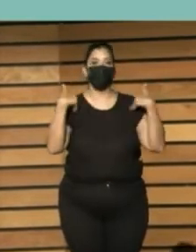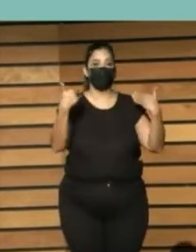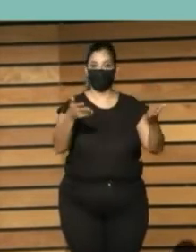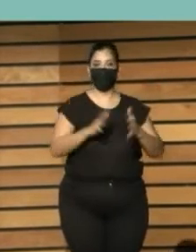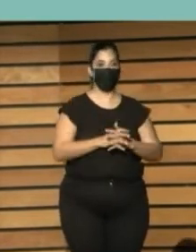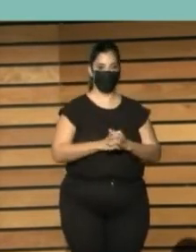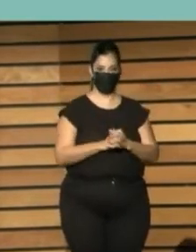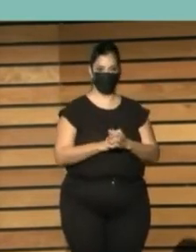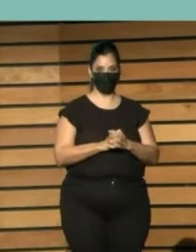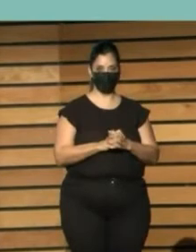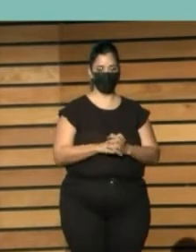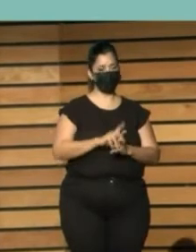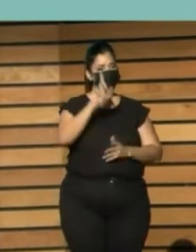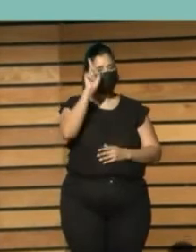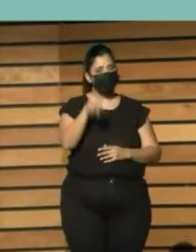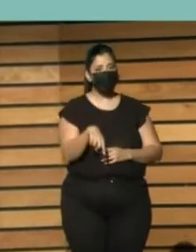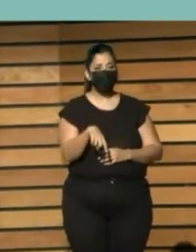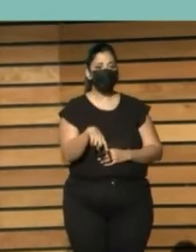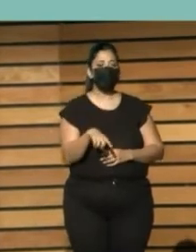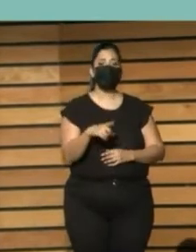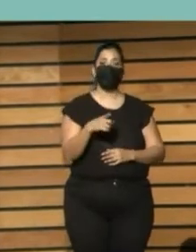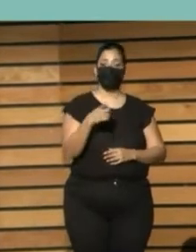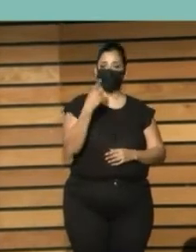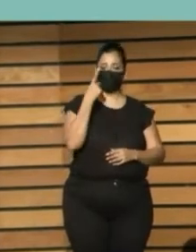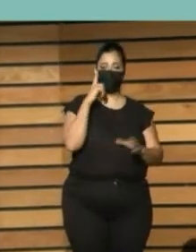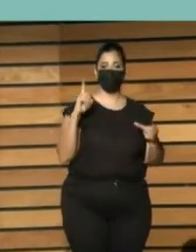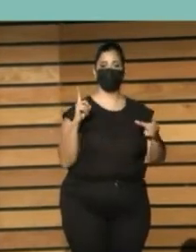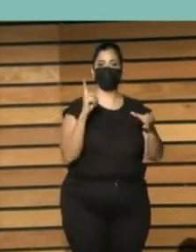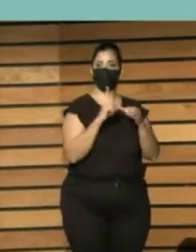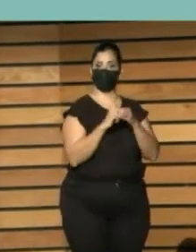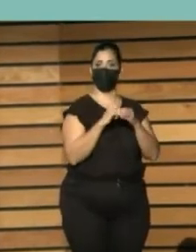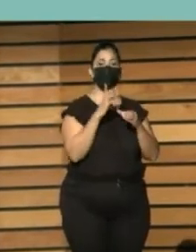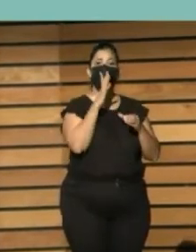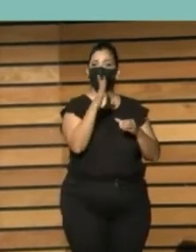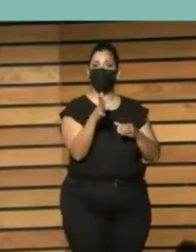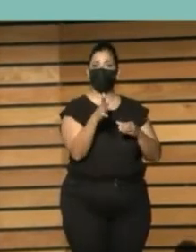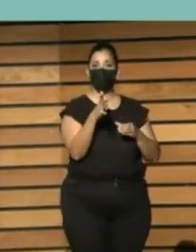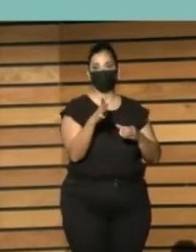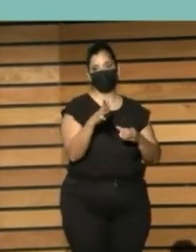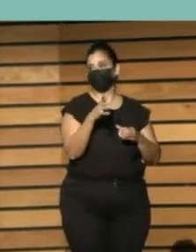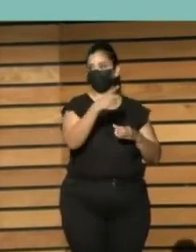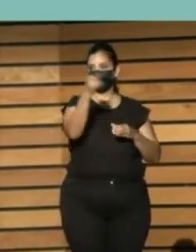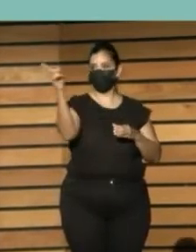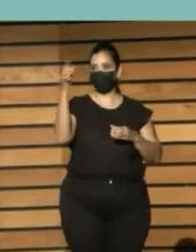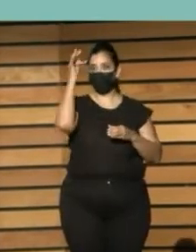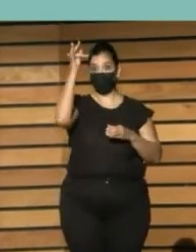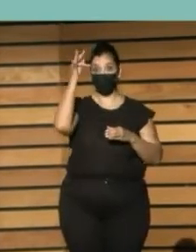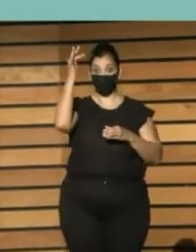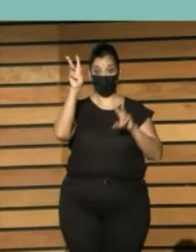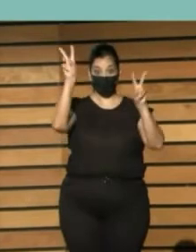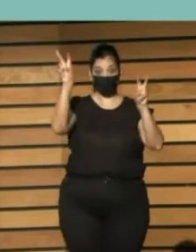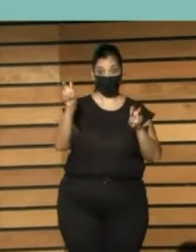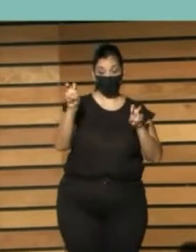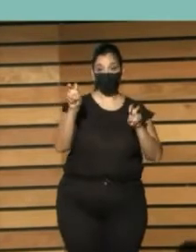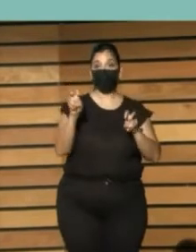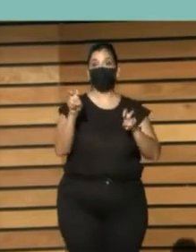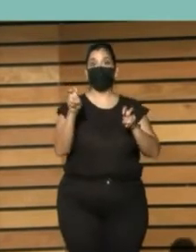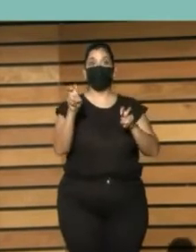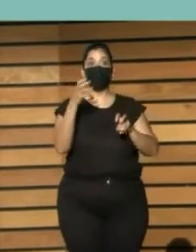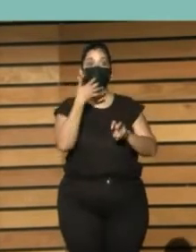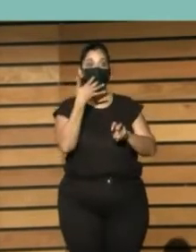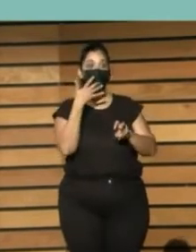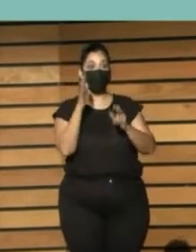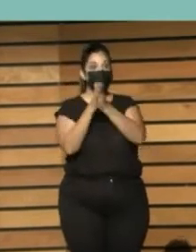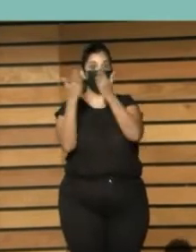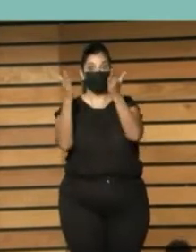Además, es una cuestión de, es inclusiva per se, lo dicen los marcos teóricos. El manifiesto de la IFLA, del